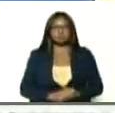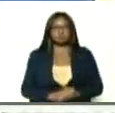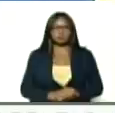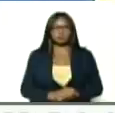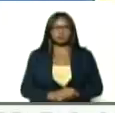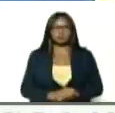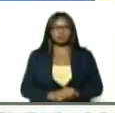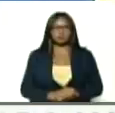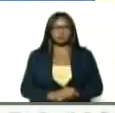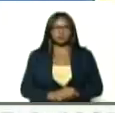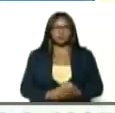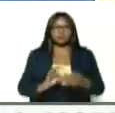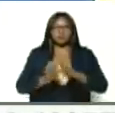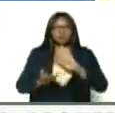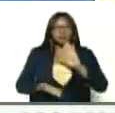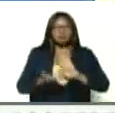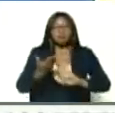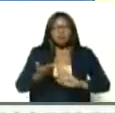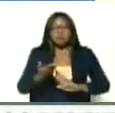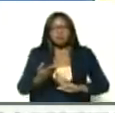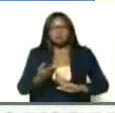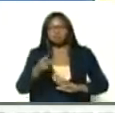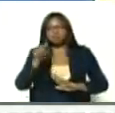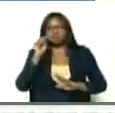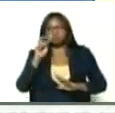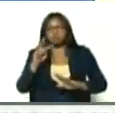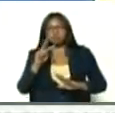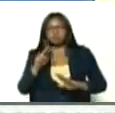factor, es la variante, brasilera,